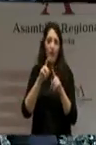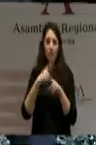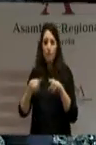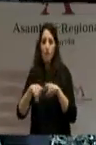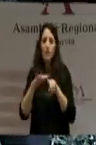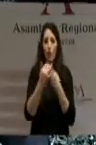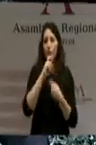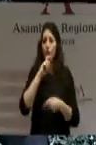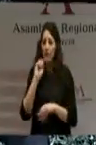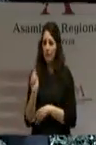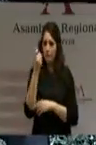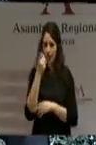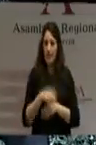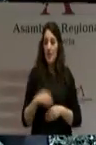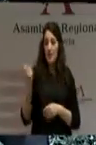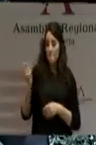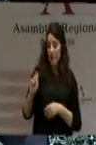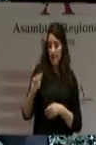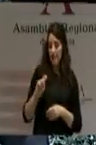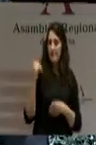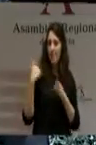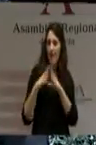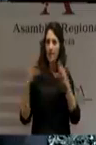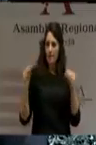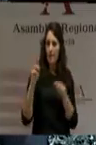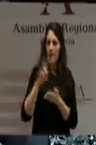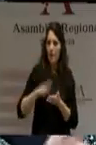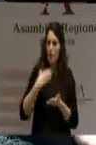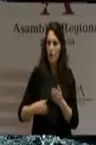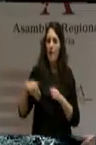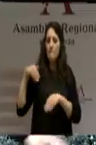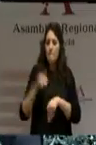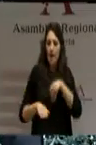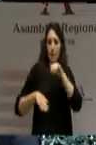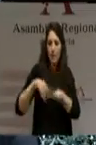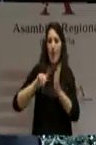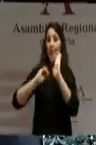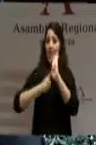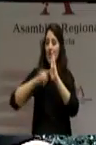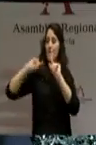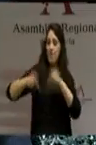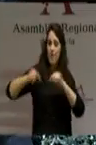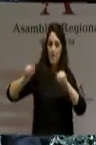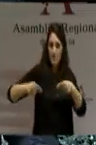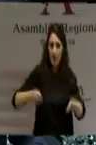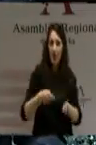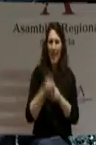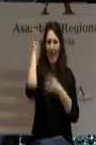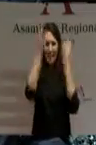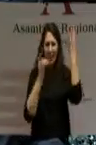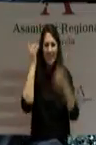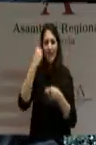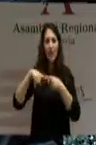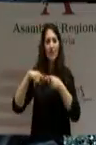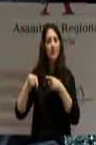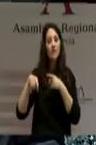meses hemos dado pasos en la Asamblea en este sentido. Hemos firmado leyes, iniciativas, declaraciones